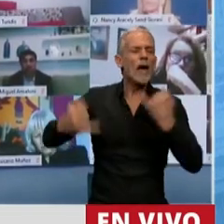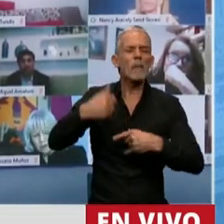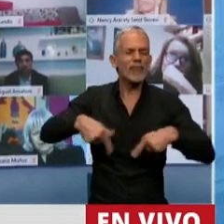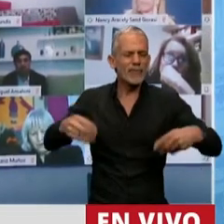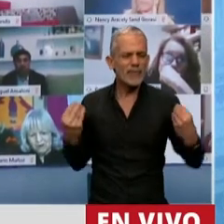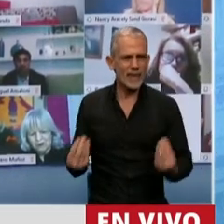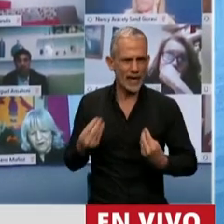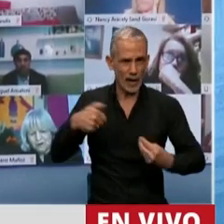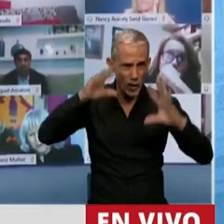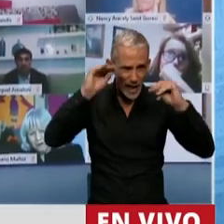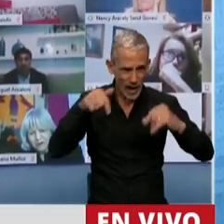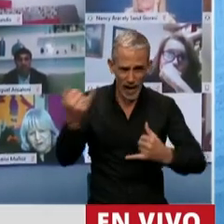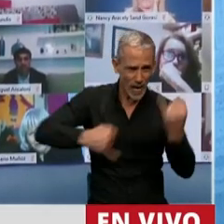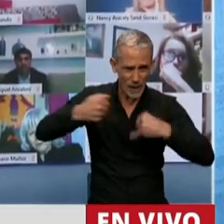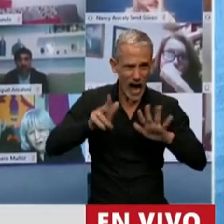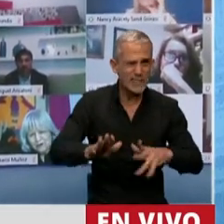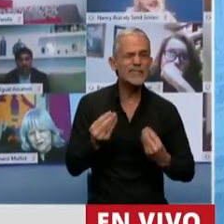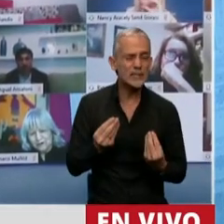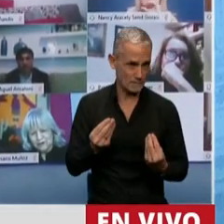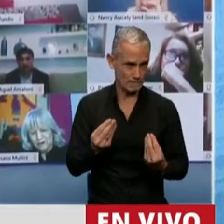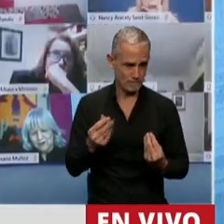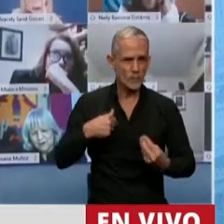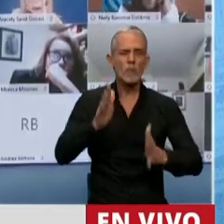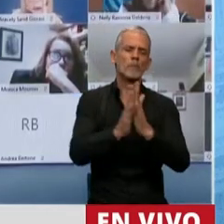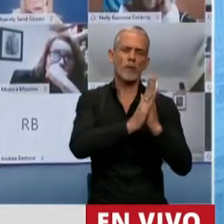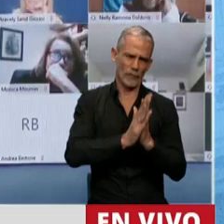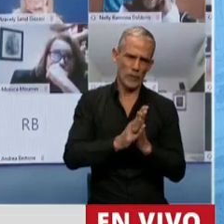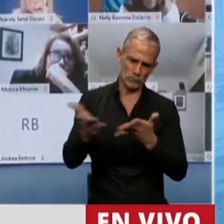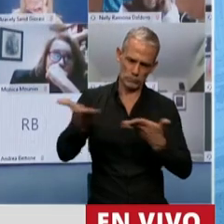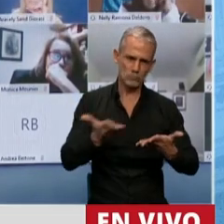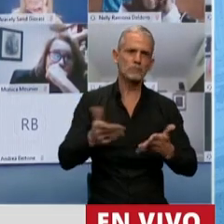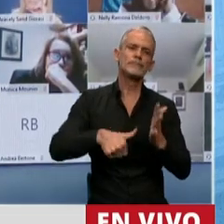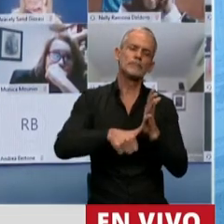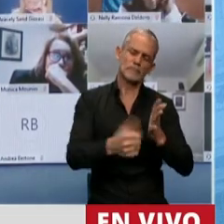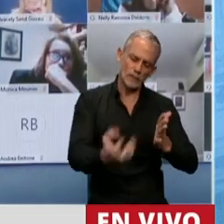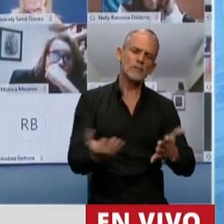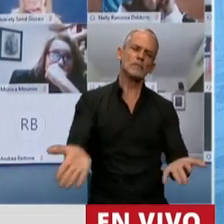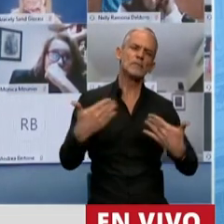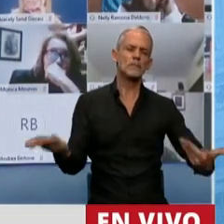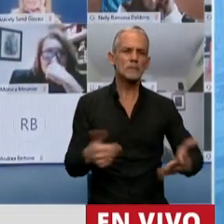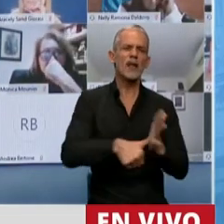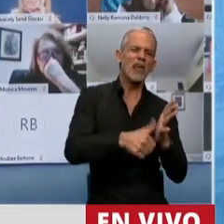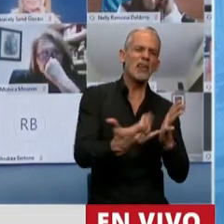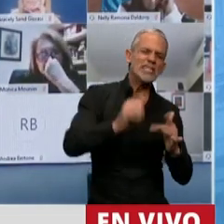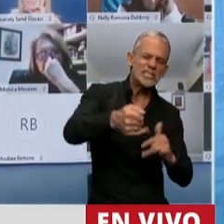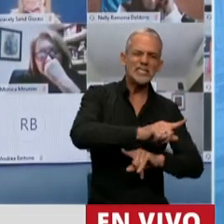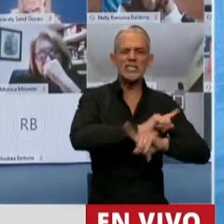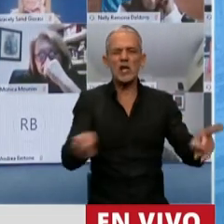nosotros esta noche. Los invito, pongan el dedo, no pongan el dedo.